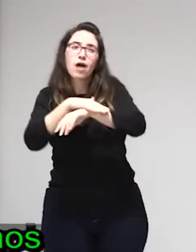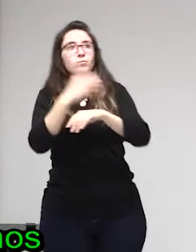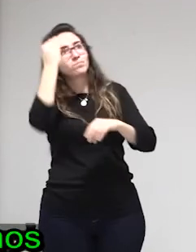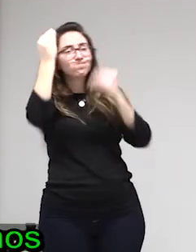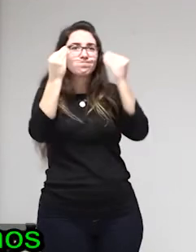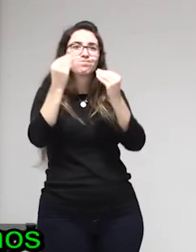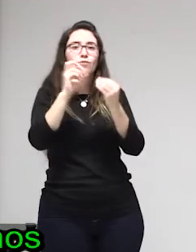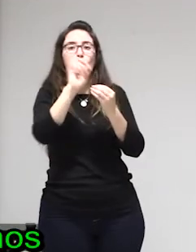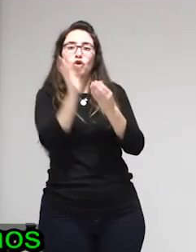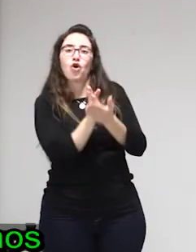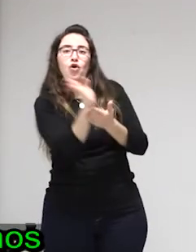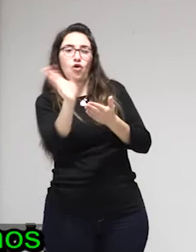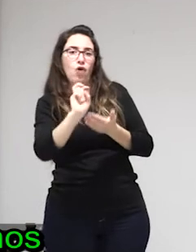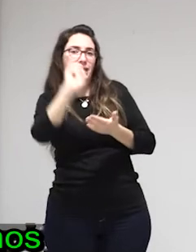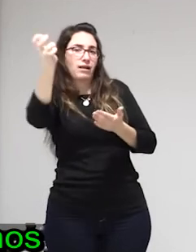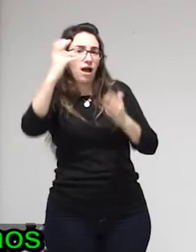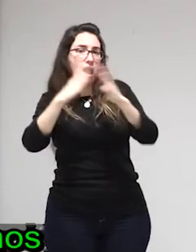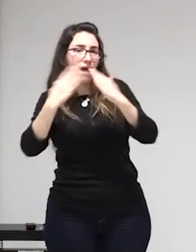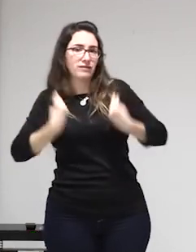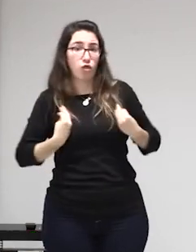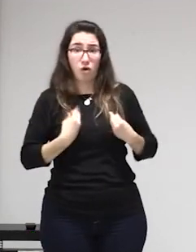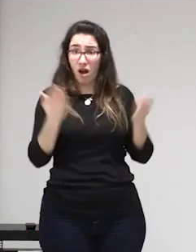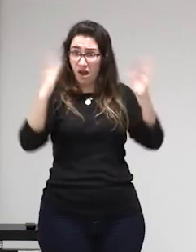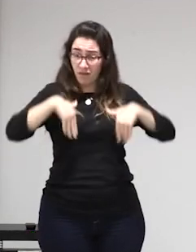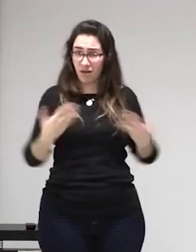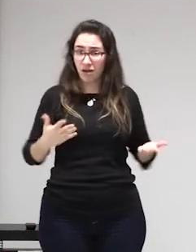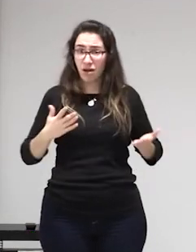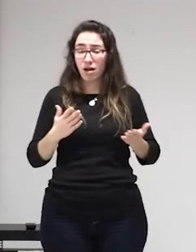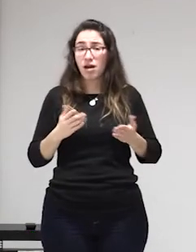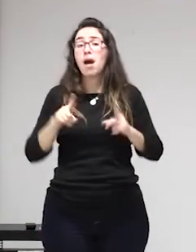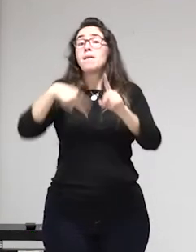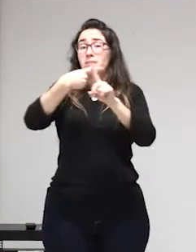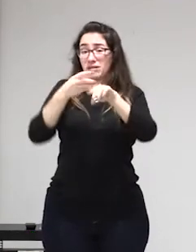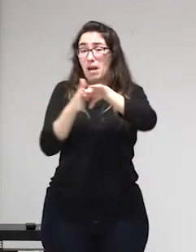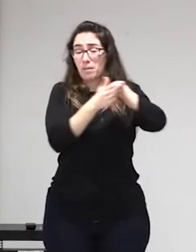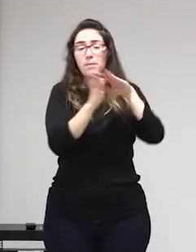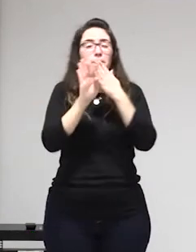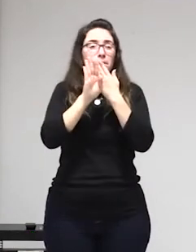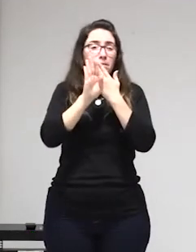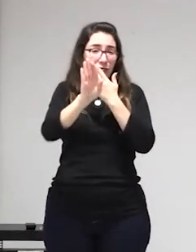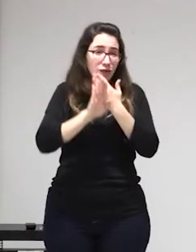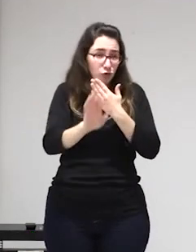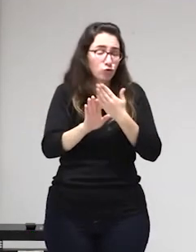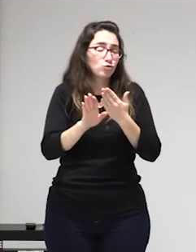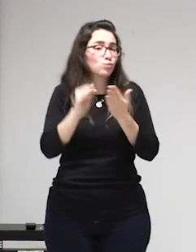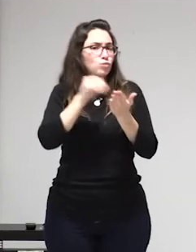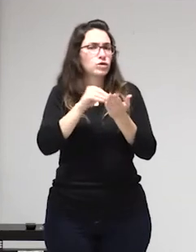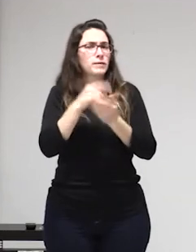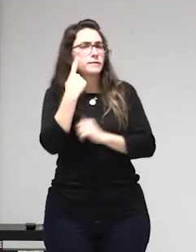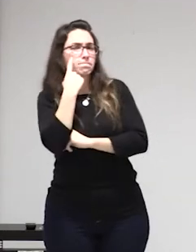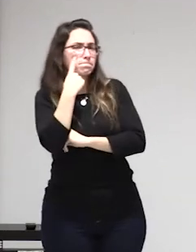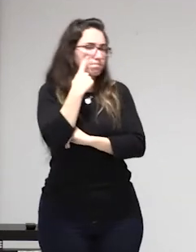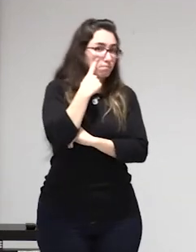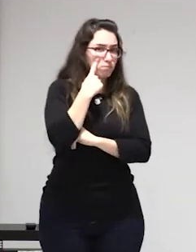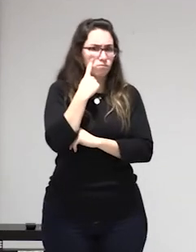está de alguna forma coaccionándonos o aprovechándose del dinero que nosotras ganamos mediante el